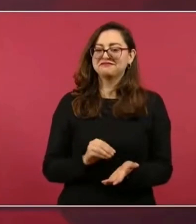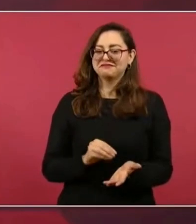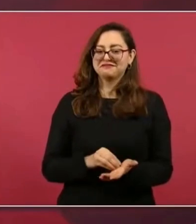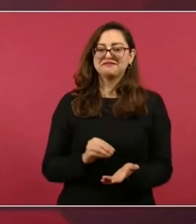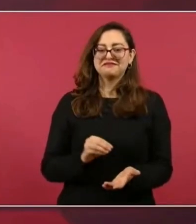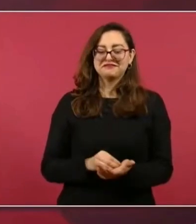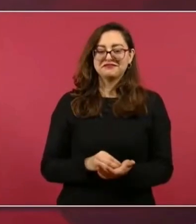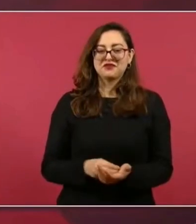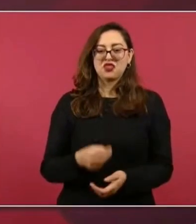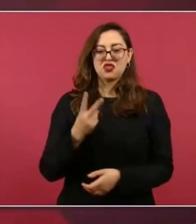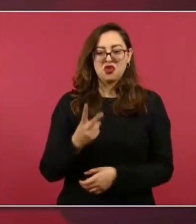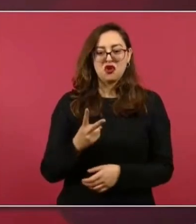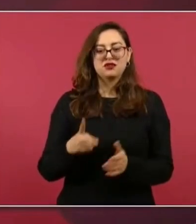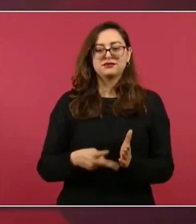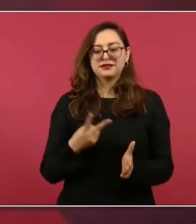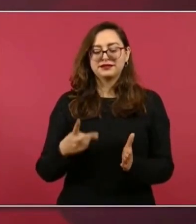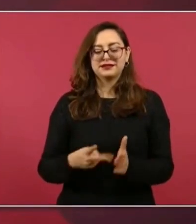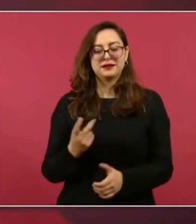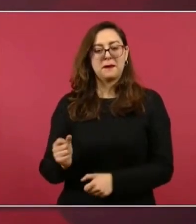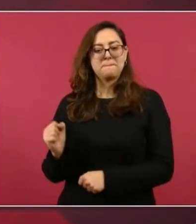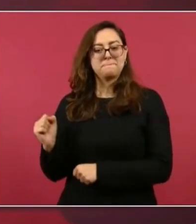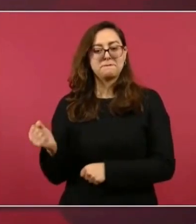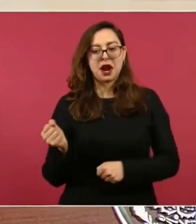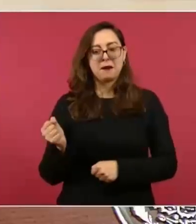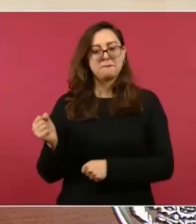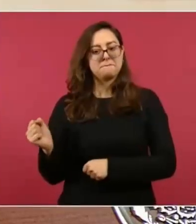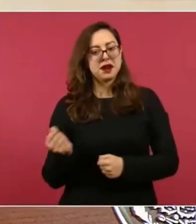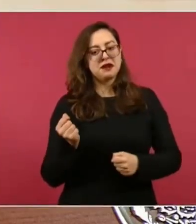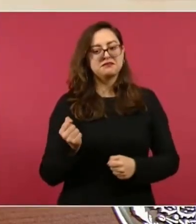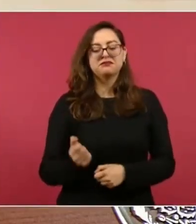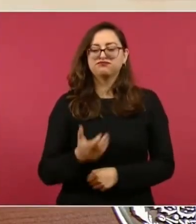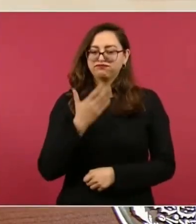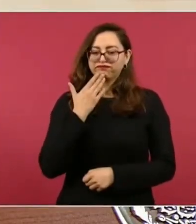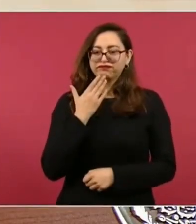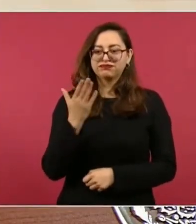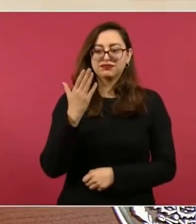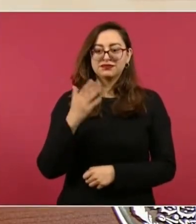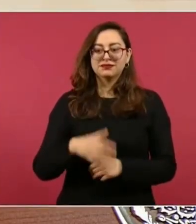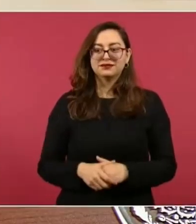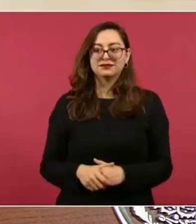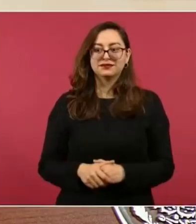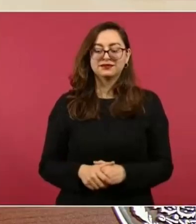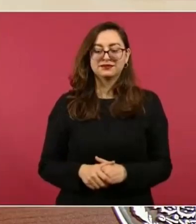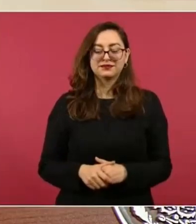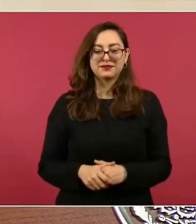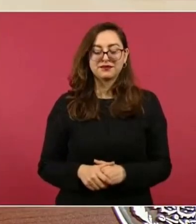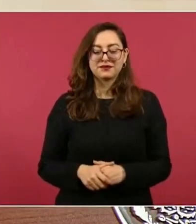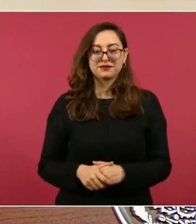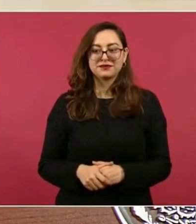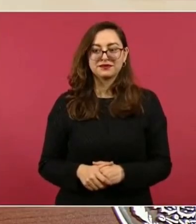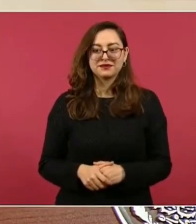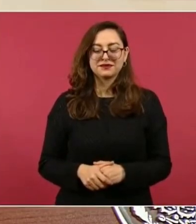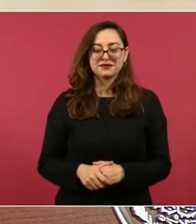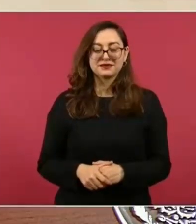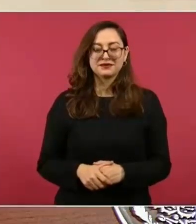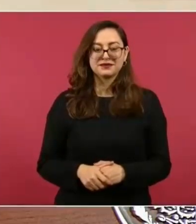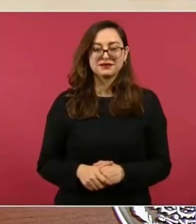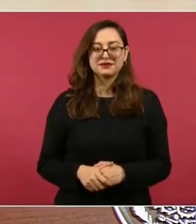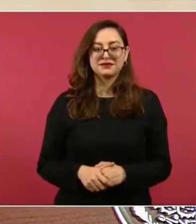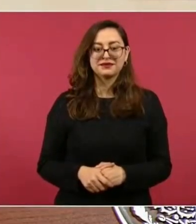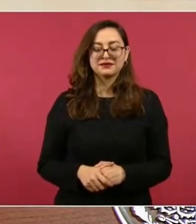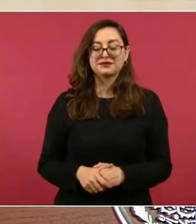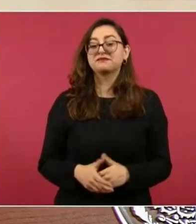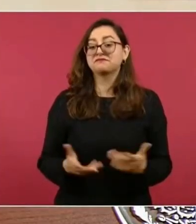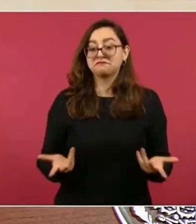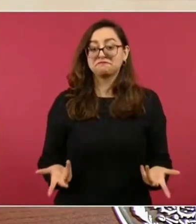batí dos líneas, no fue muy bien. y pues es